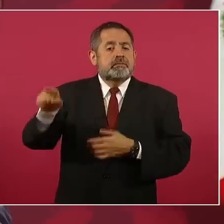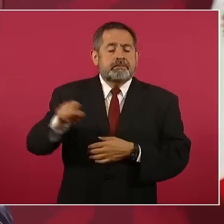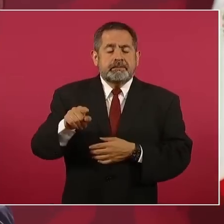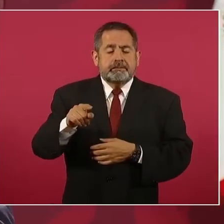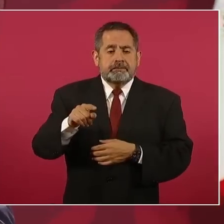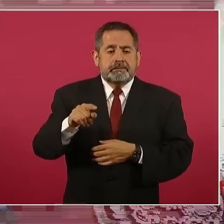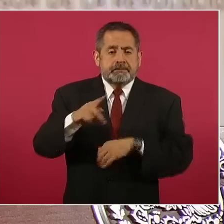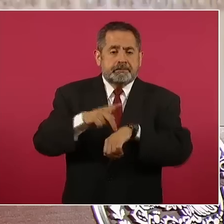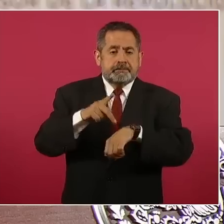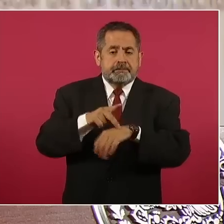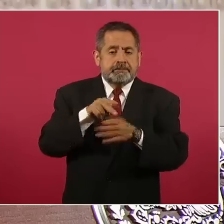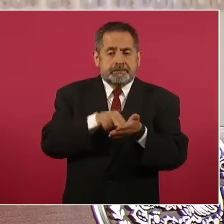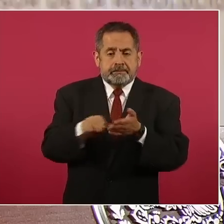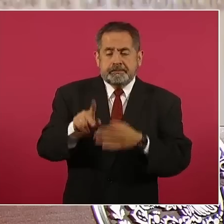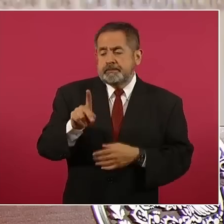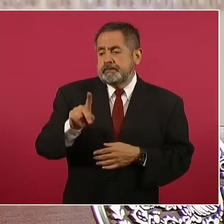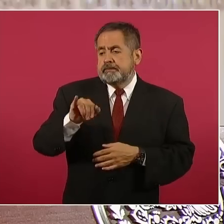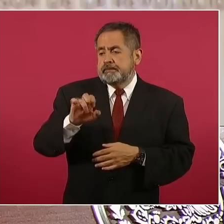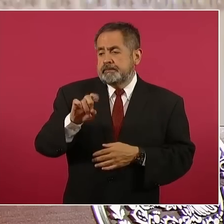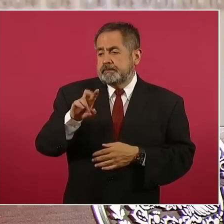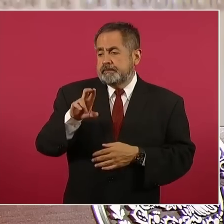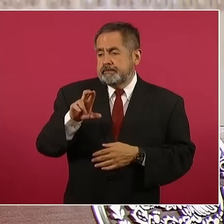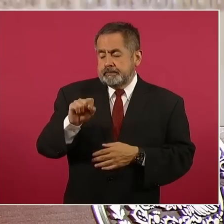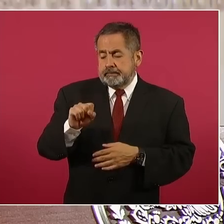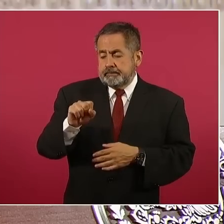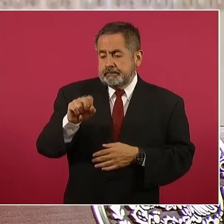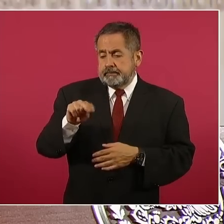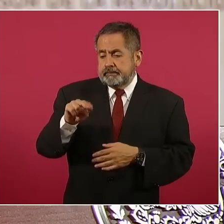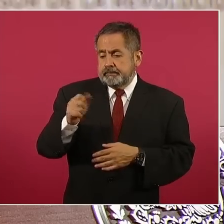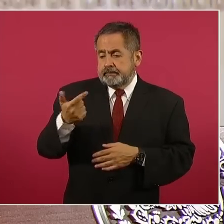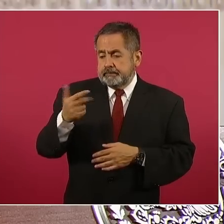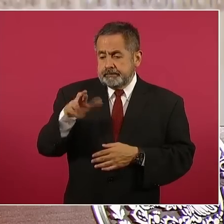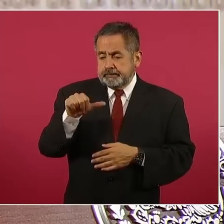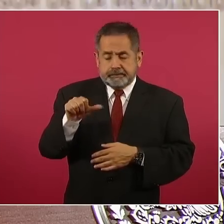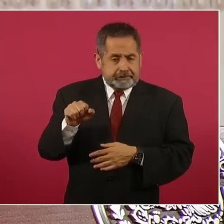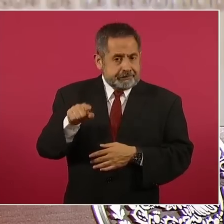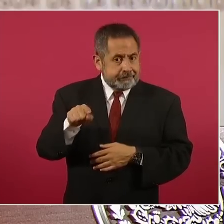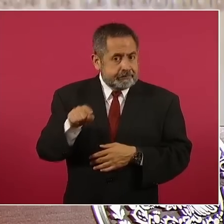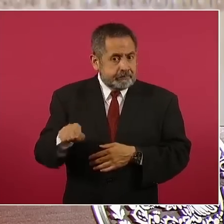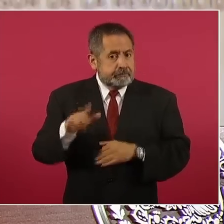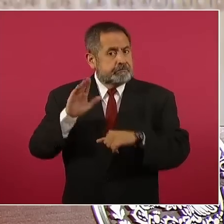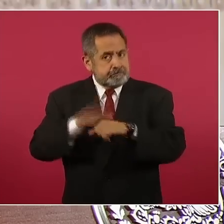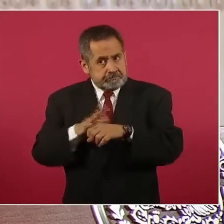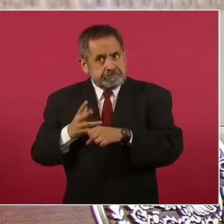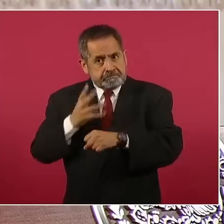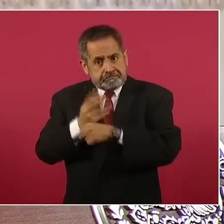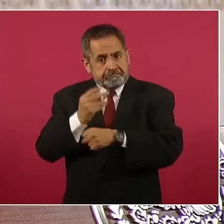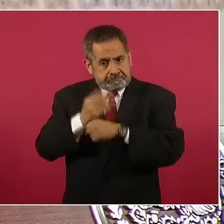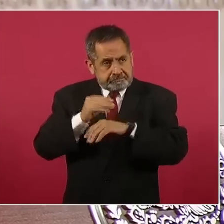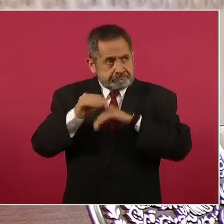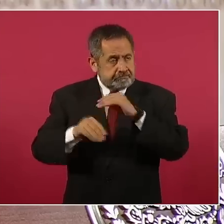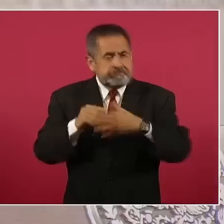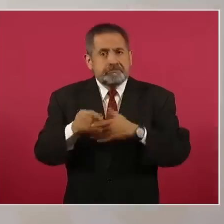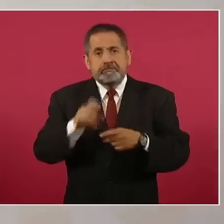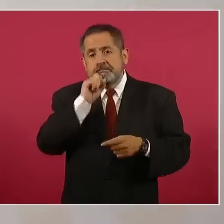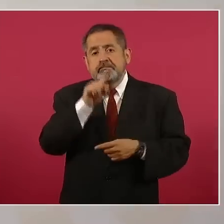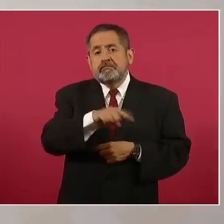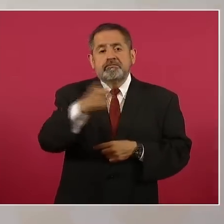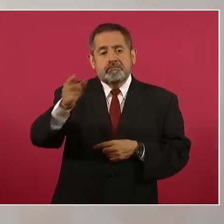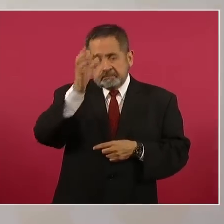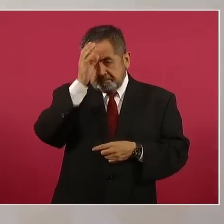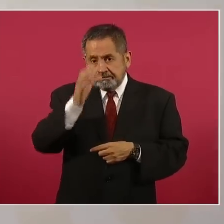en Coahuila